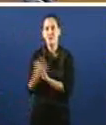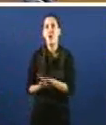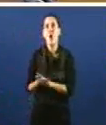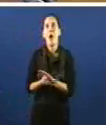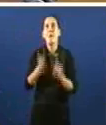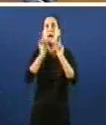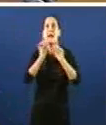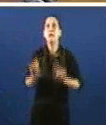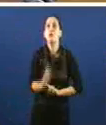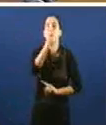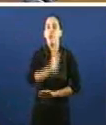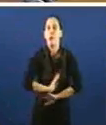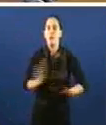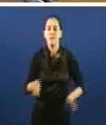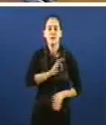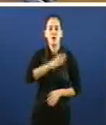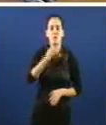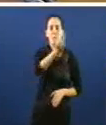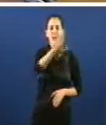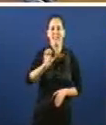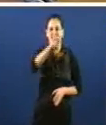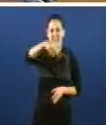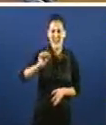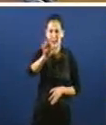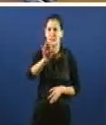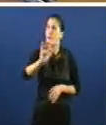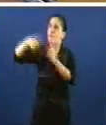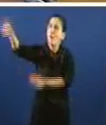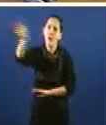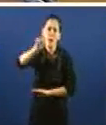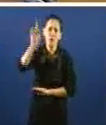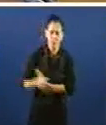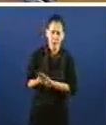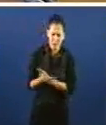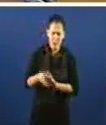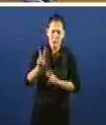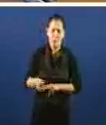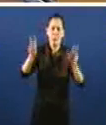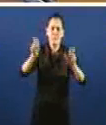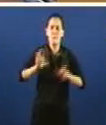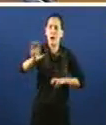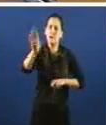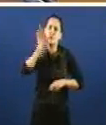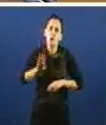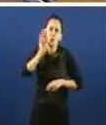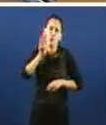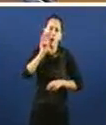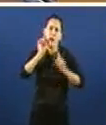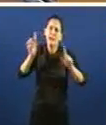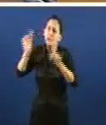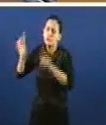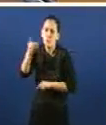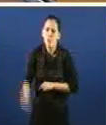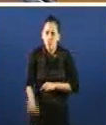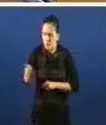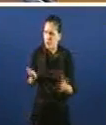dun caso de fora Do señor Bárcenas Falei lle de casos de imputados deste país De corrupción por casos graves Pido lle, señor